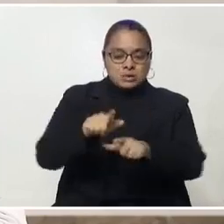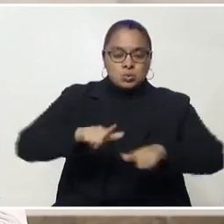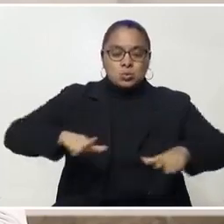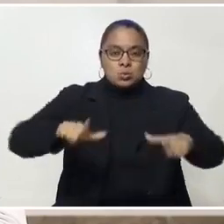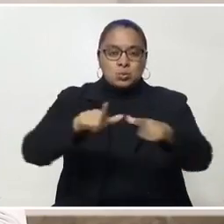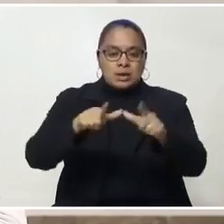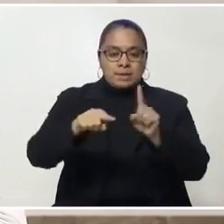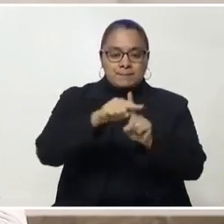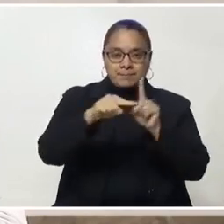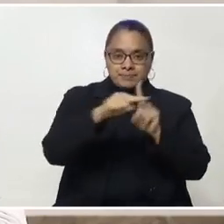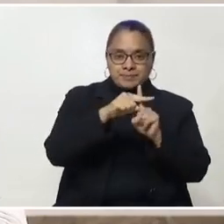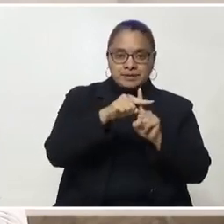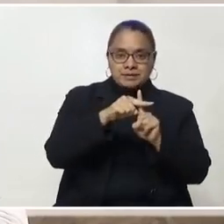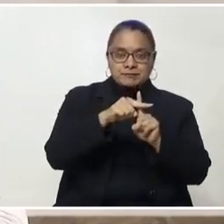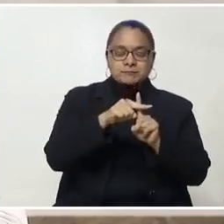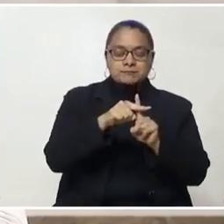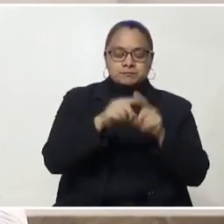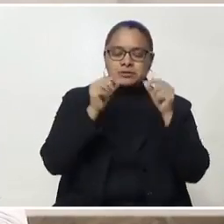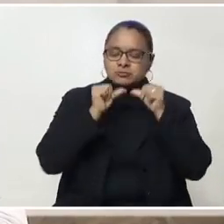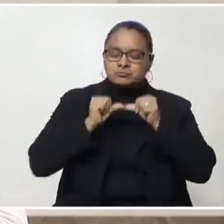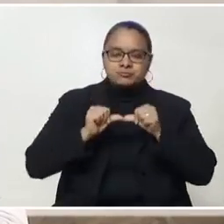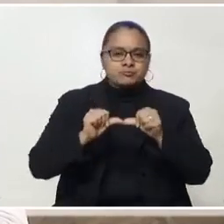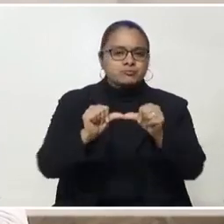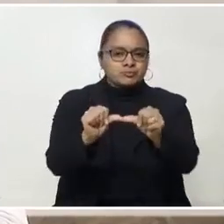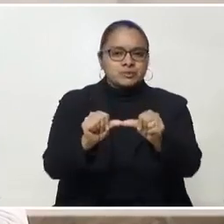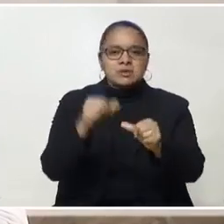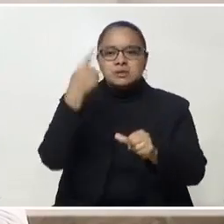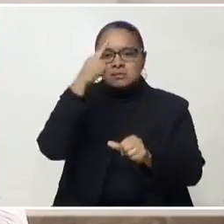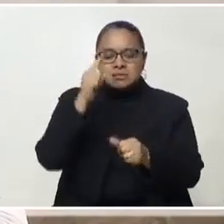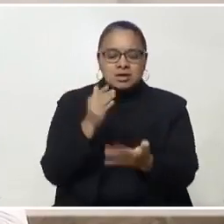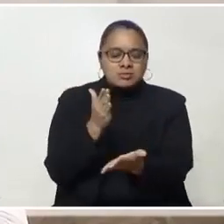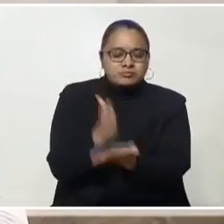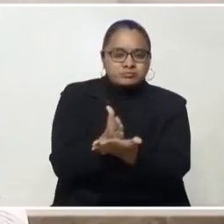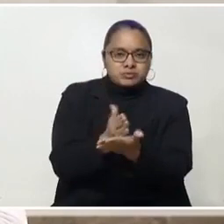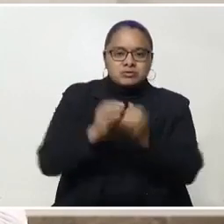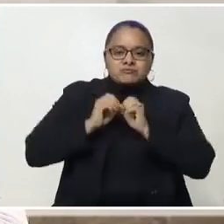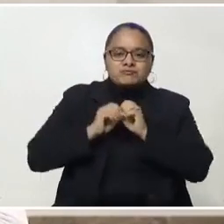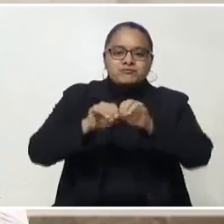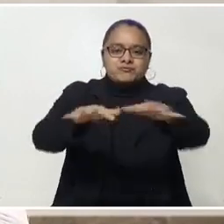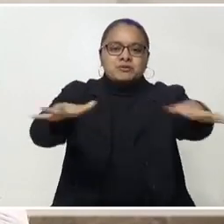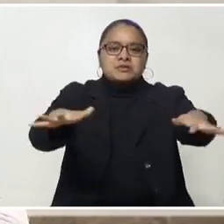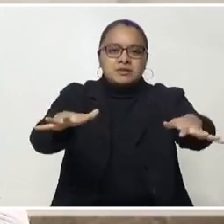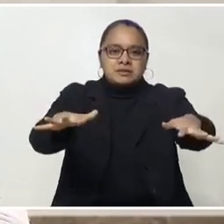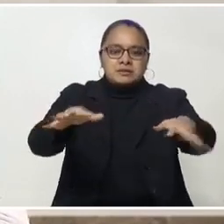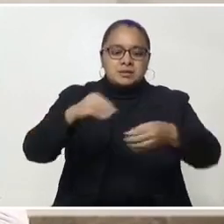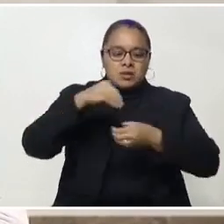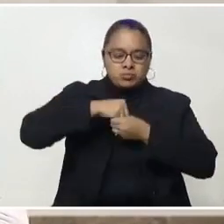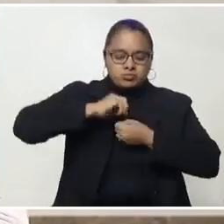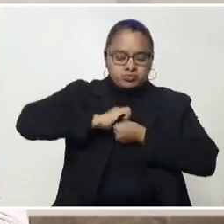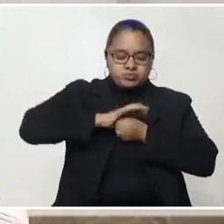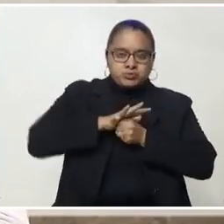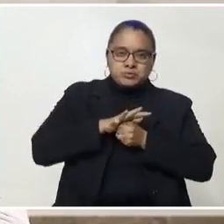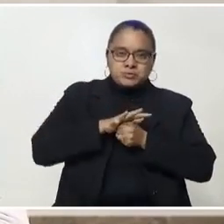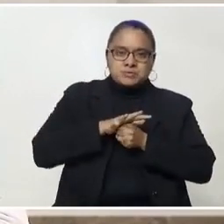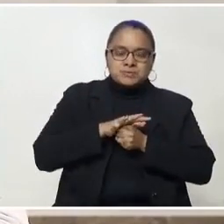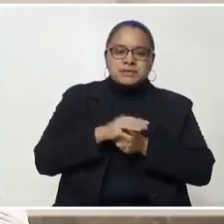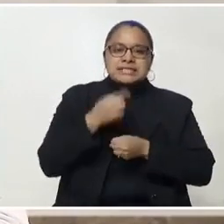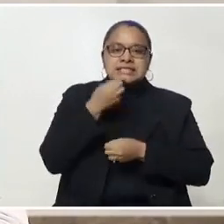tienen casos confirmados continúan con el fin de frenar la propagación del virus. Además,